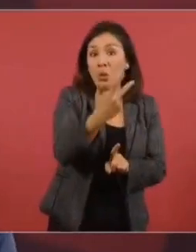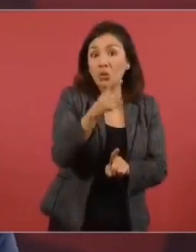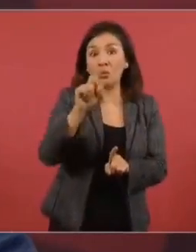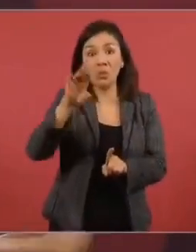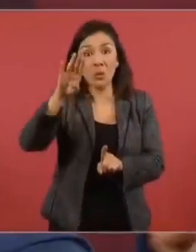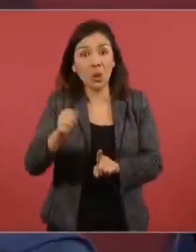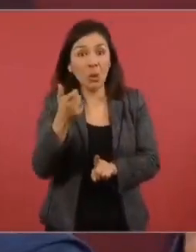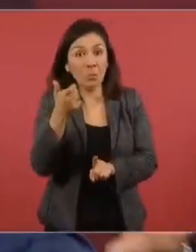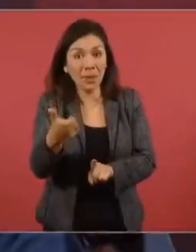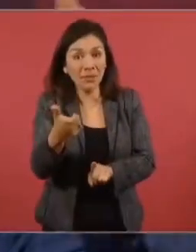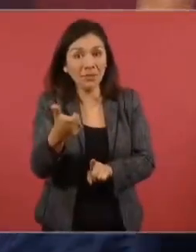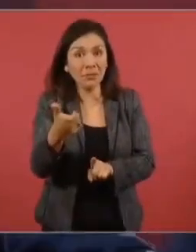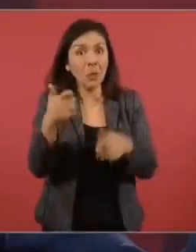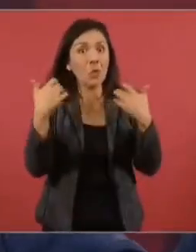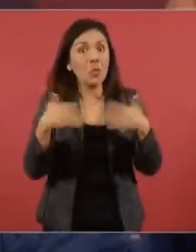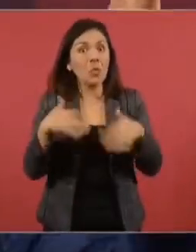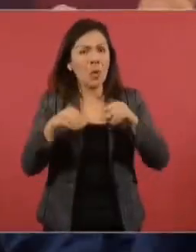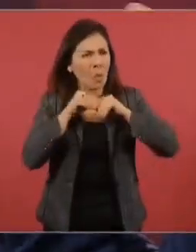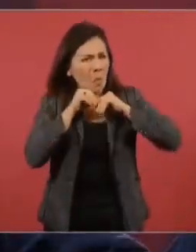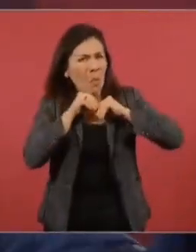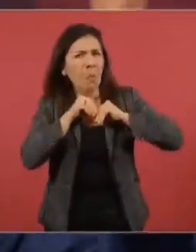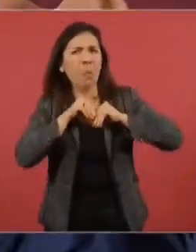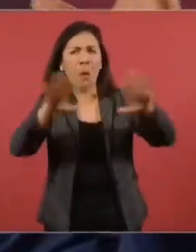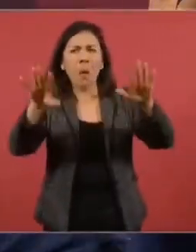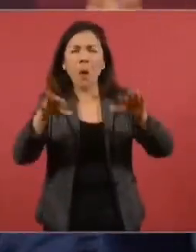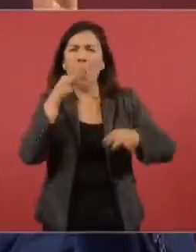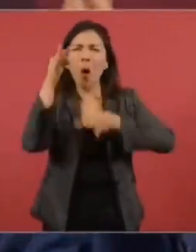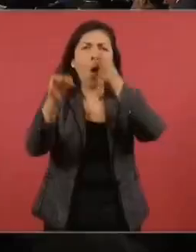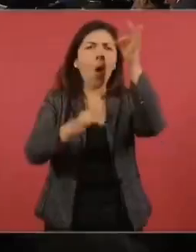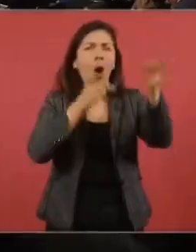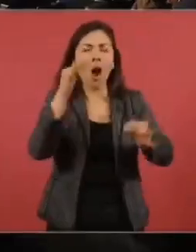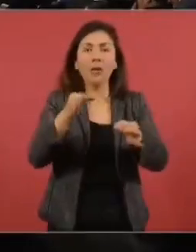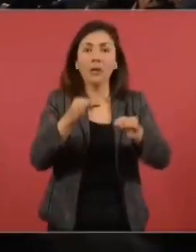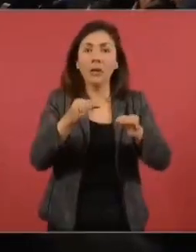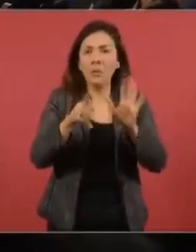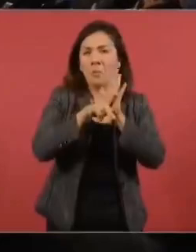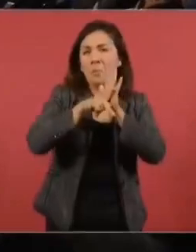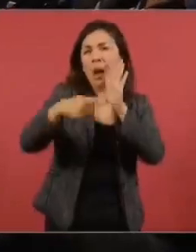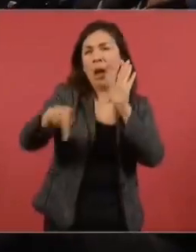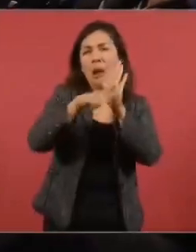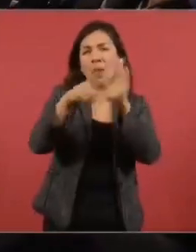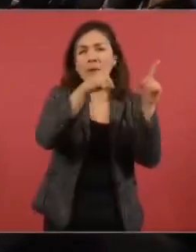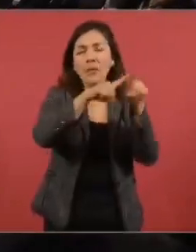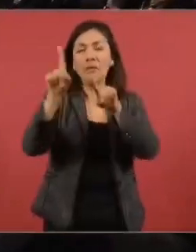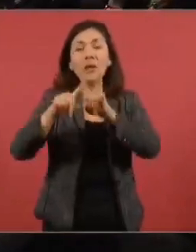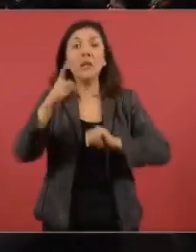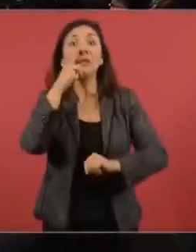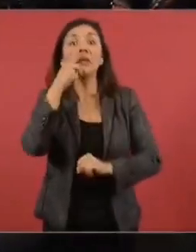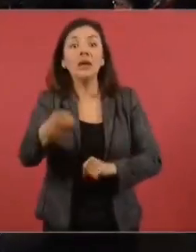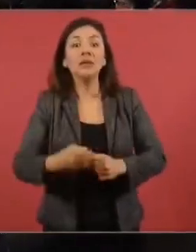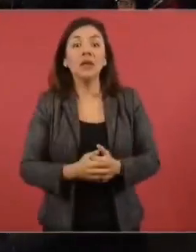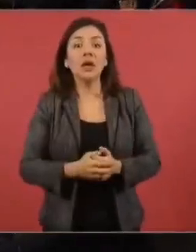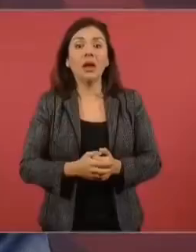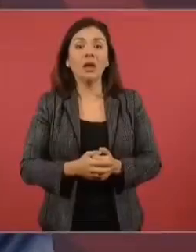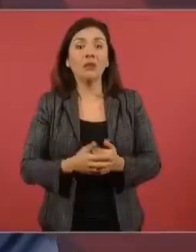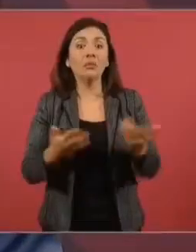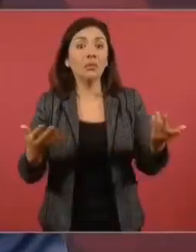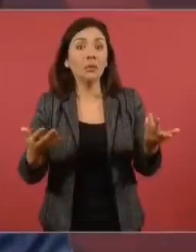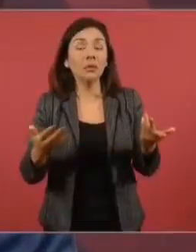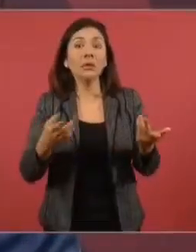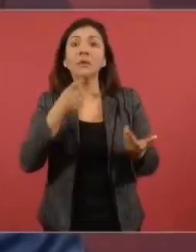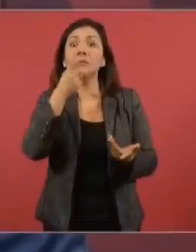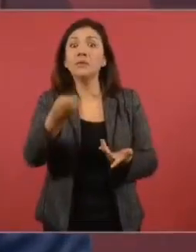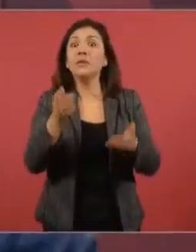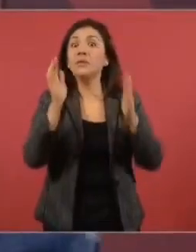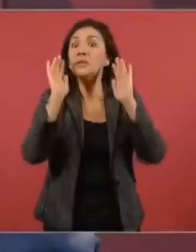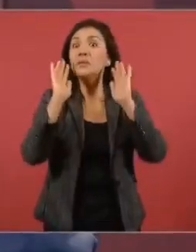Ya ven cómo echaron a andar toda una campaña que venía, no que venía, que